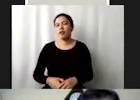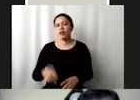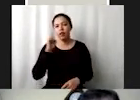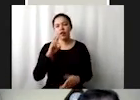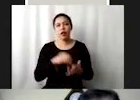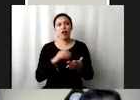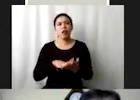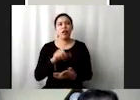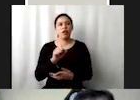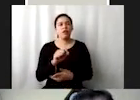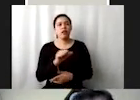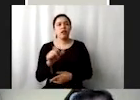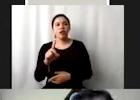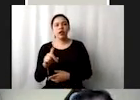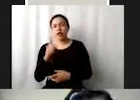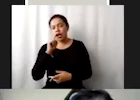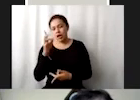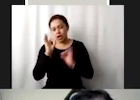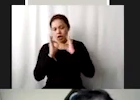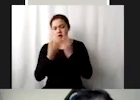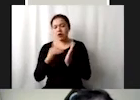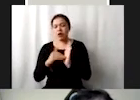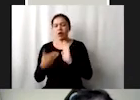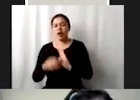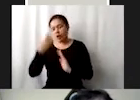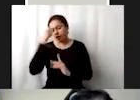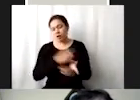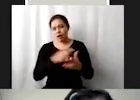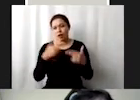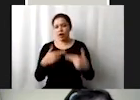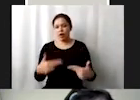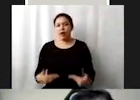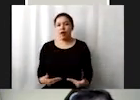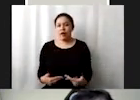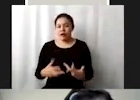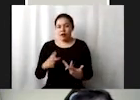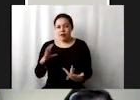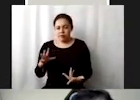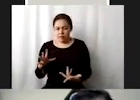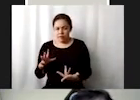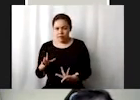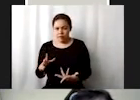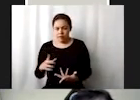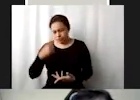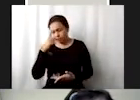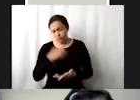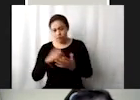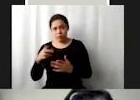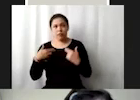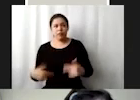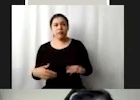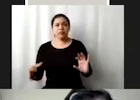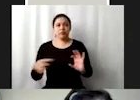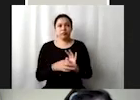como un instrumento más de derechos humanos también está inequívocamente anclada a los derechos humanos a